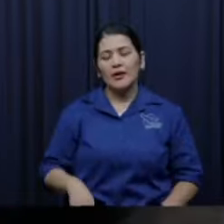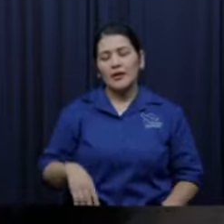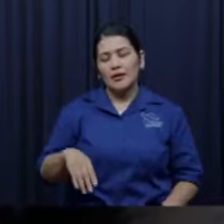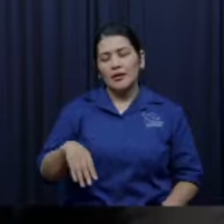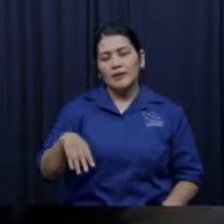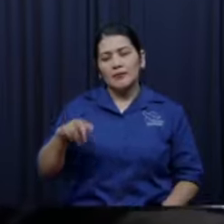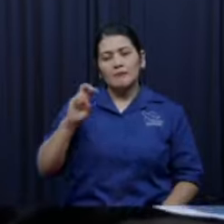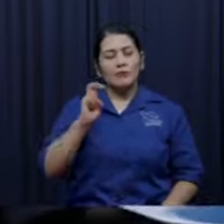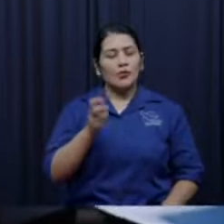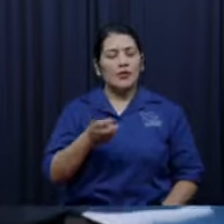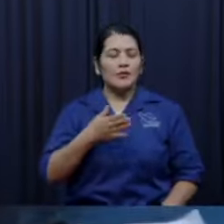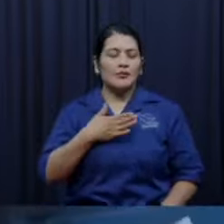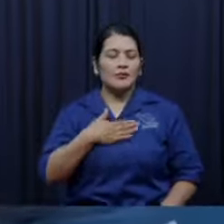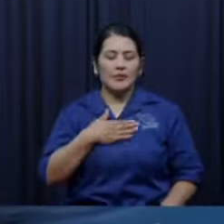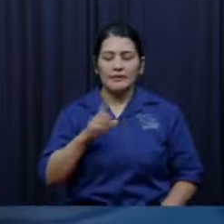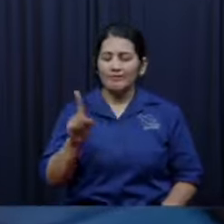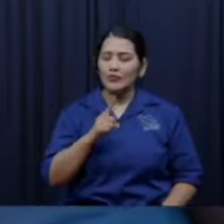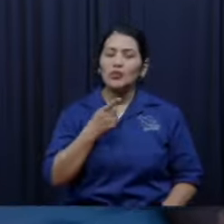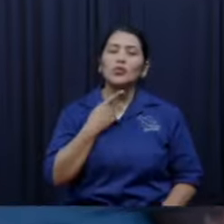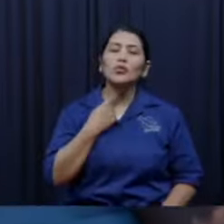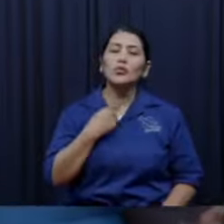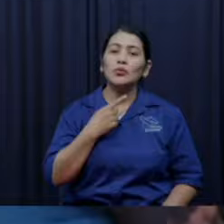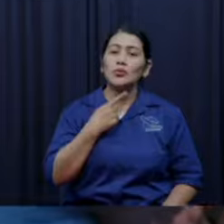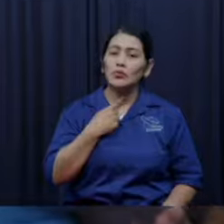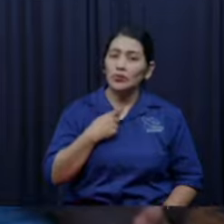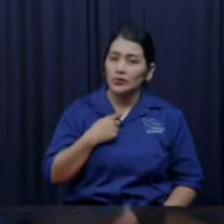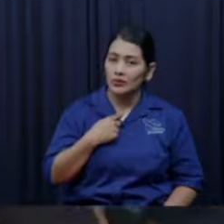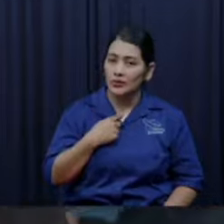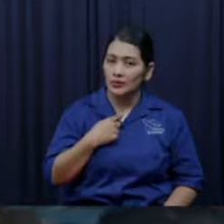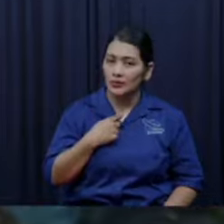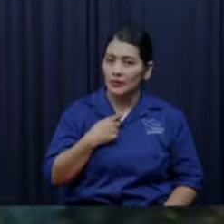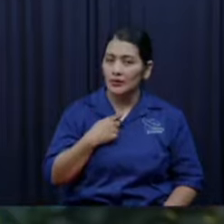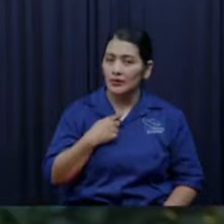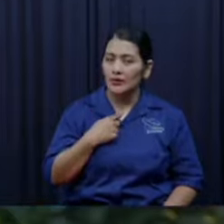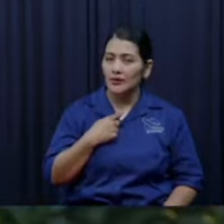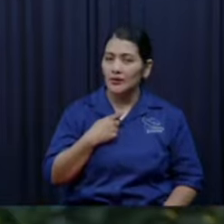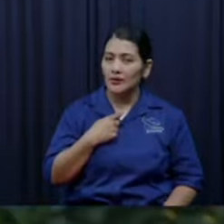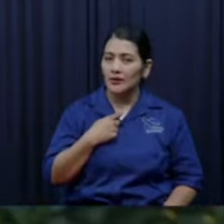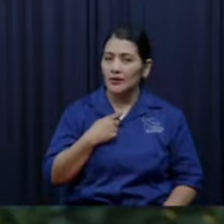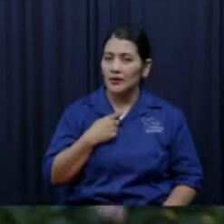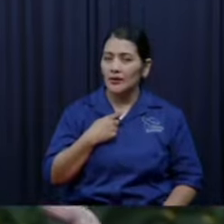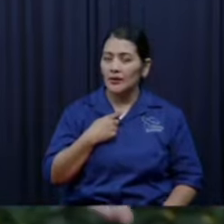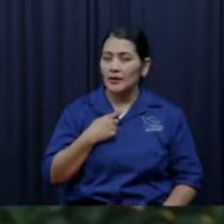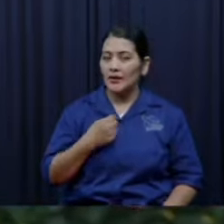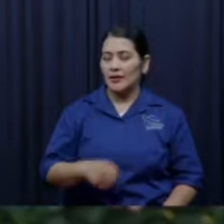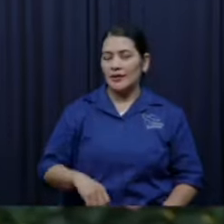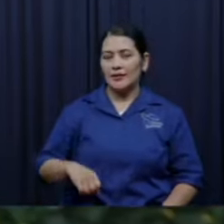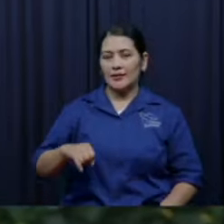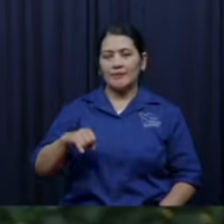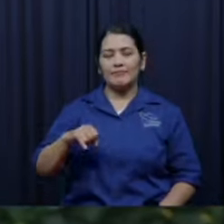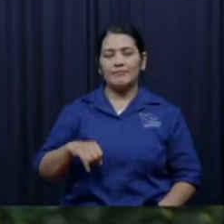sé que se van a terminar peleando los de la alabanza contra los de sonido pero si ya se pelean aquí